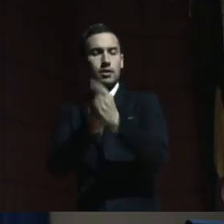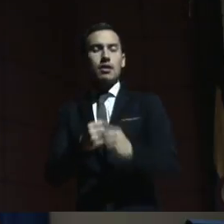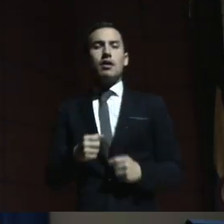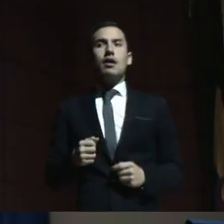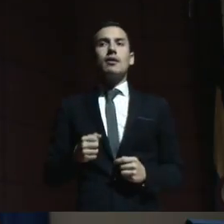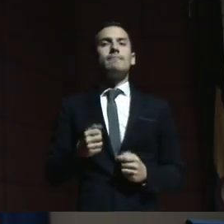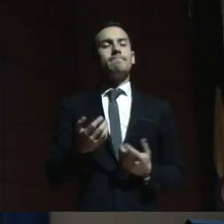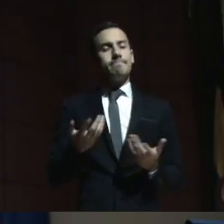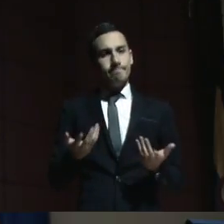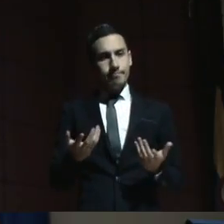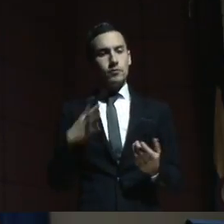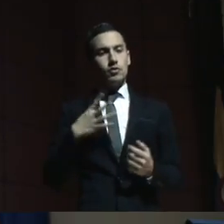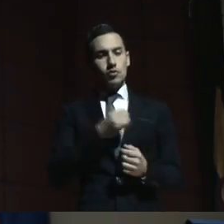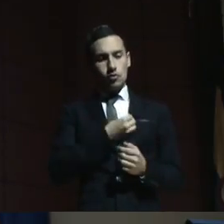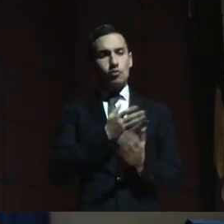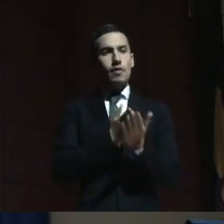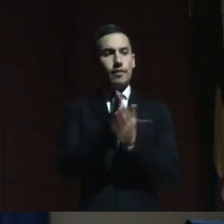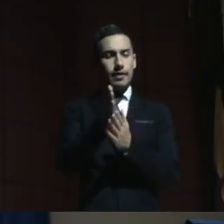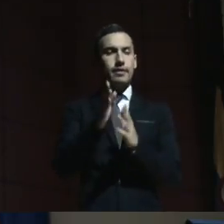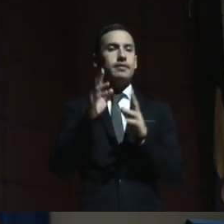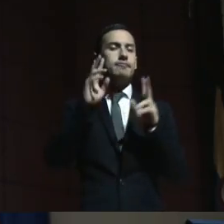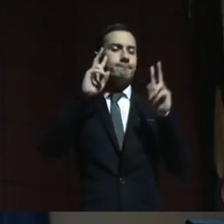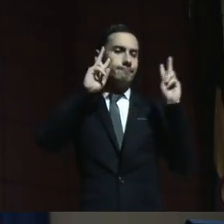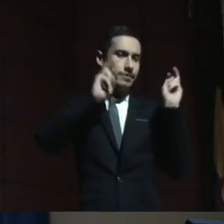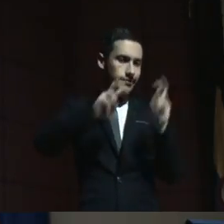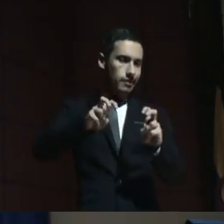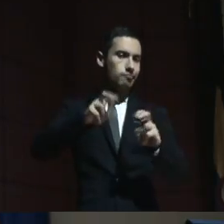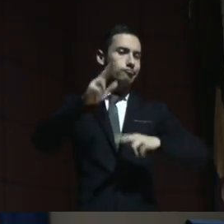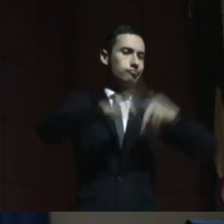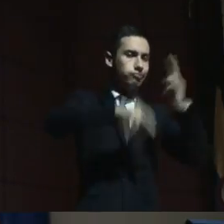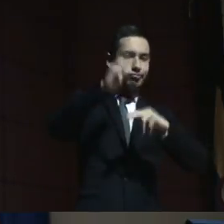todavía tenemos que seguir investigando, construyendo y trabajando.